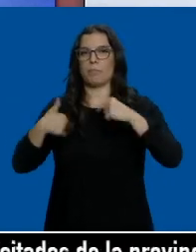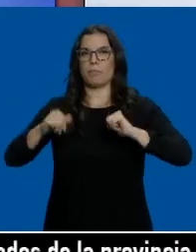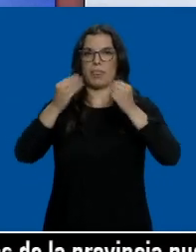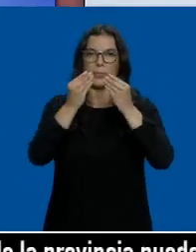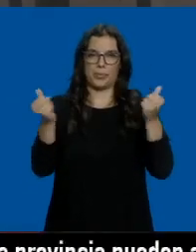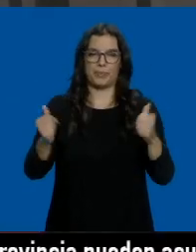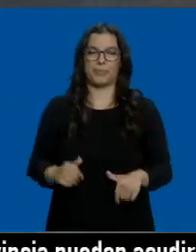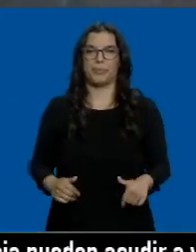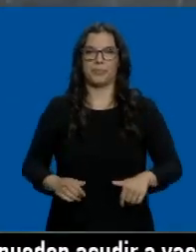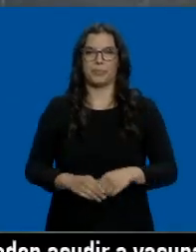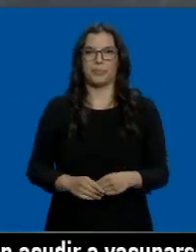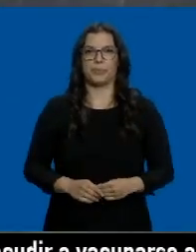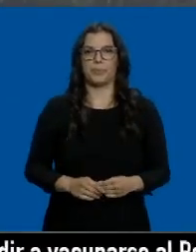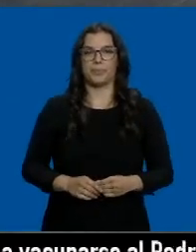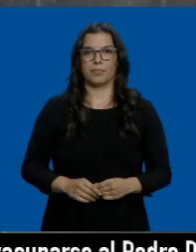perdiendo fuerza.